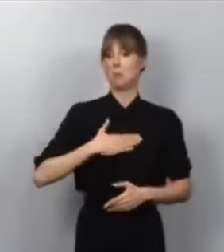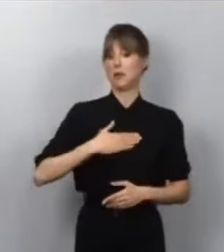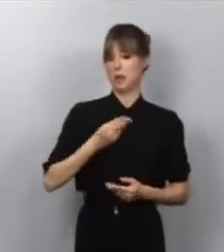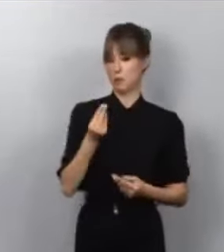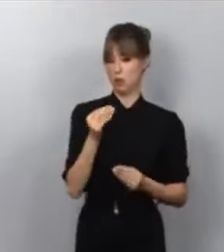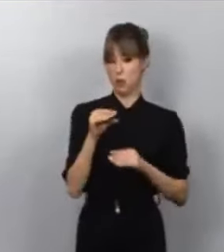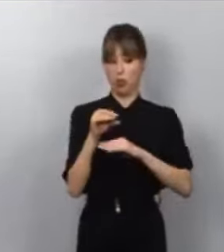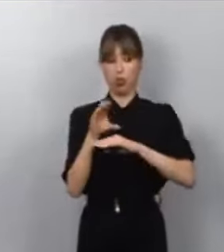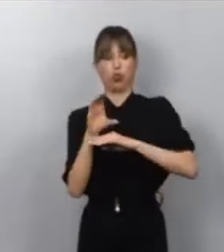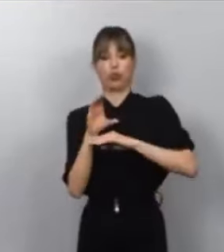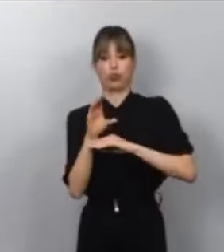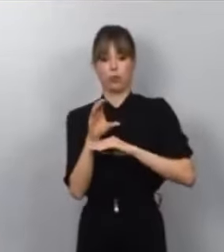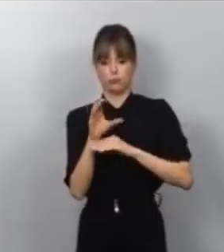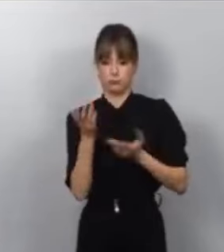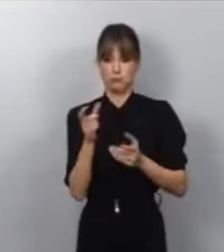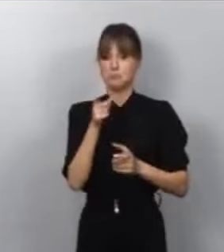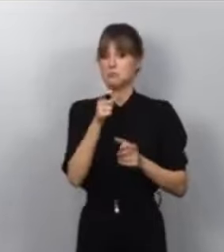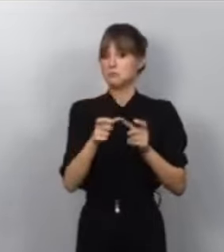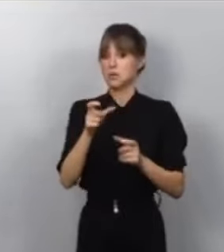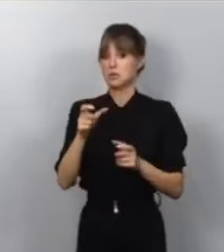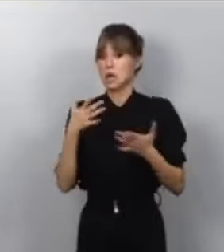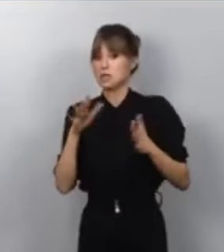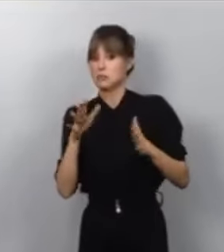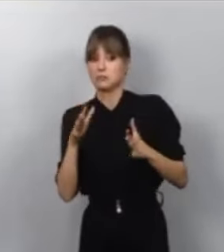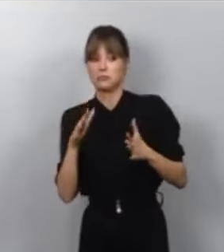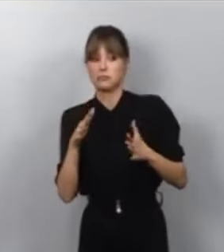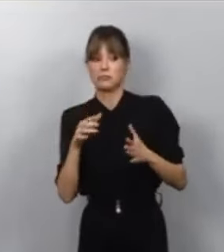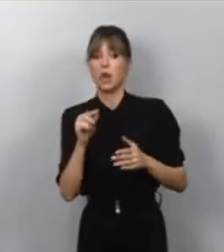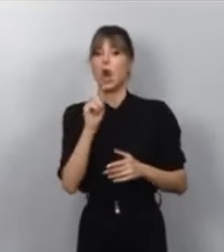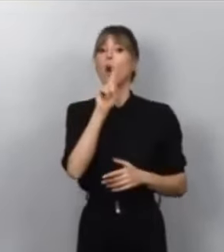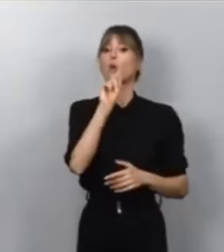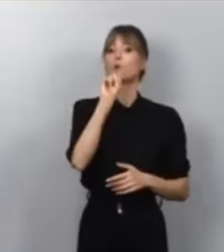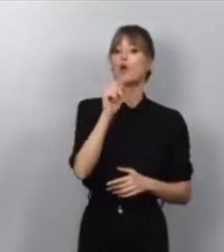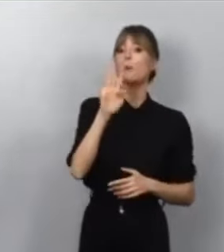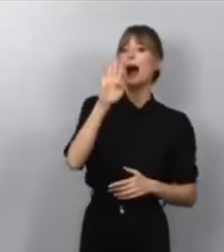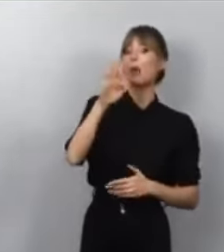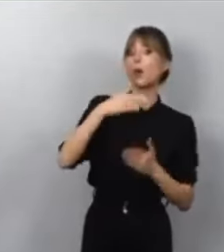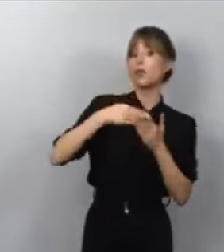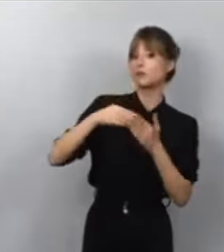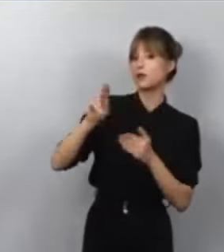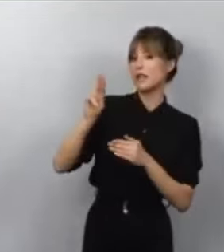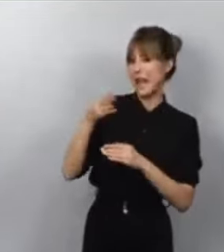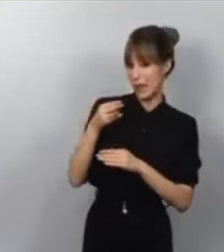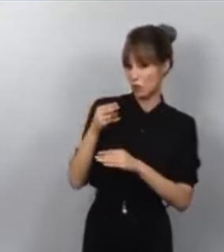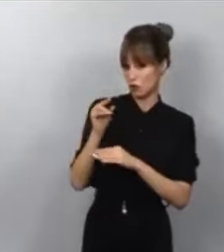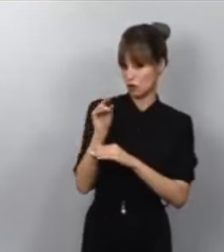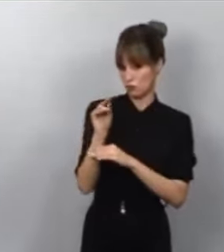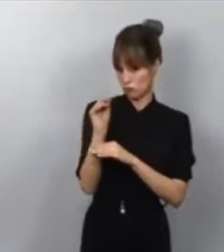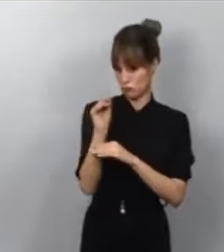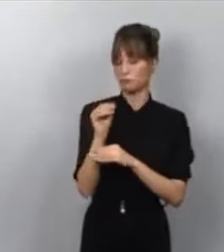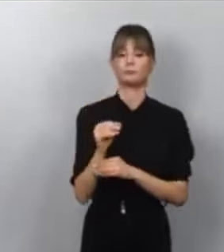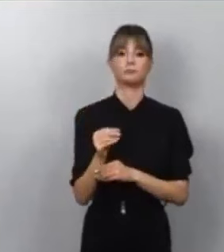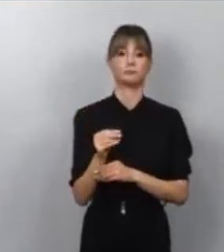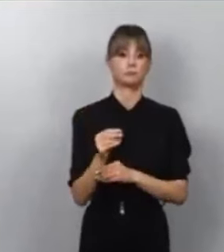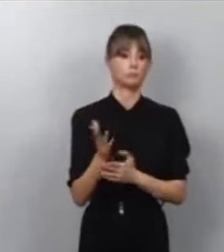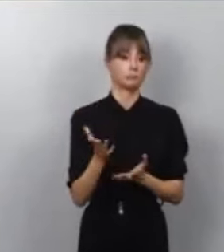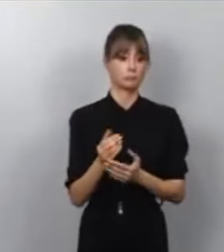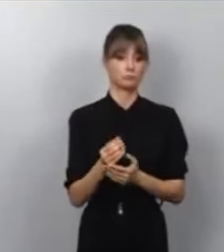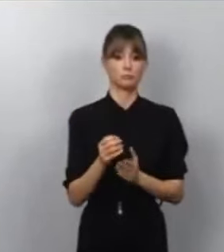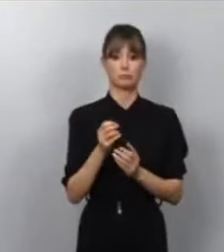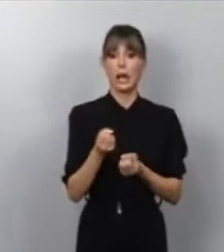de una persona que aludía aproximadamente, creo que era, a 1,4 millones de euros. Bueno, este mismo